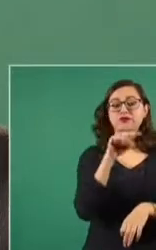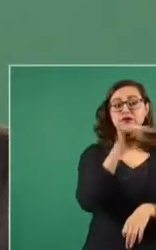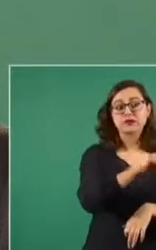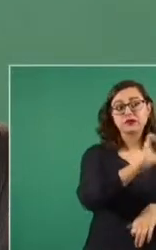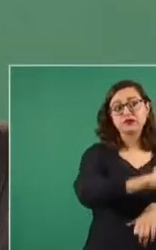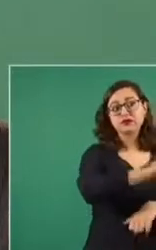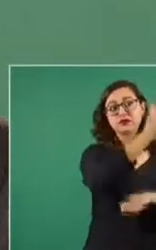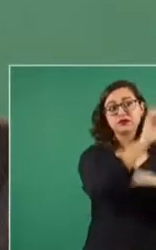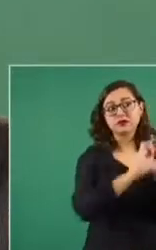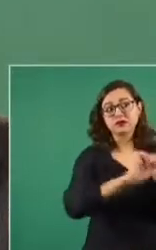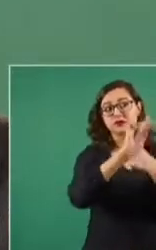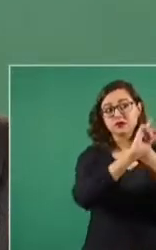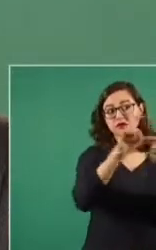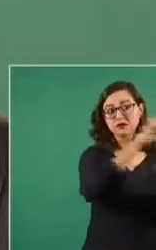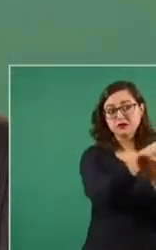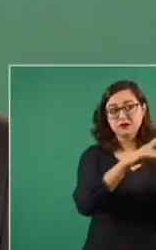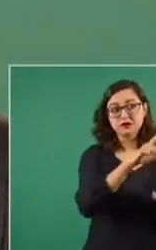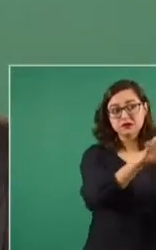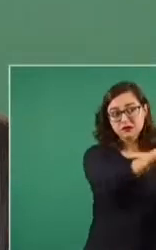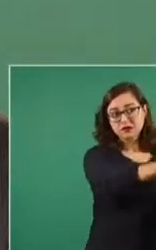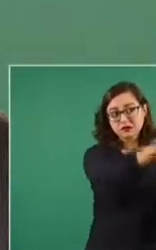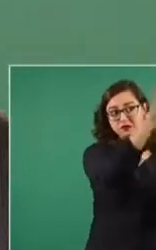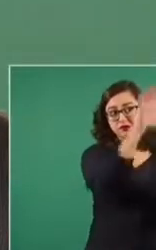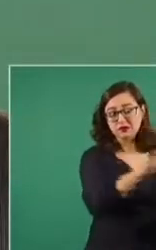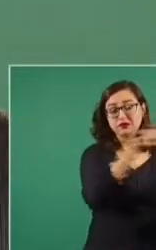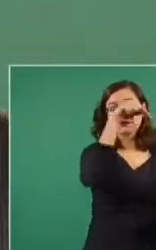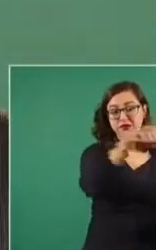70 mil millones de pesos.